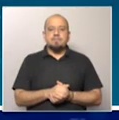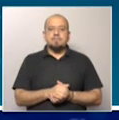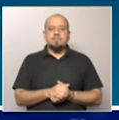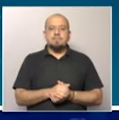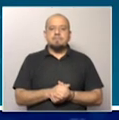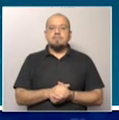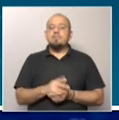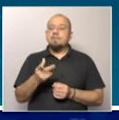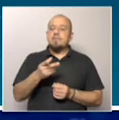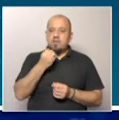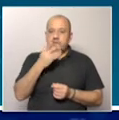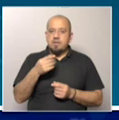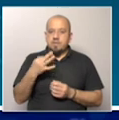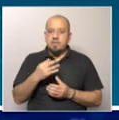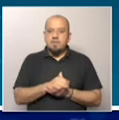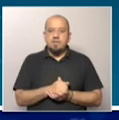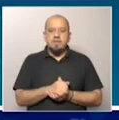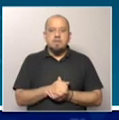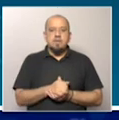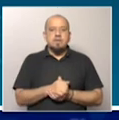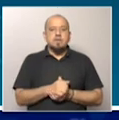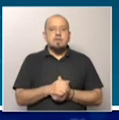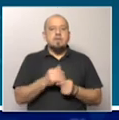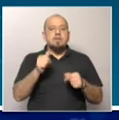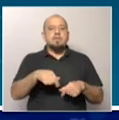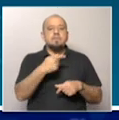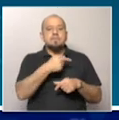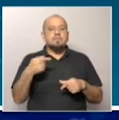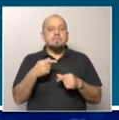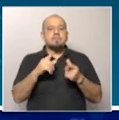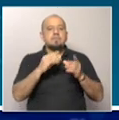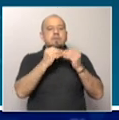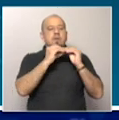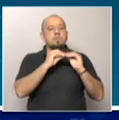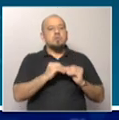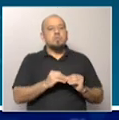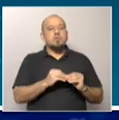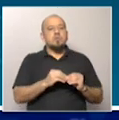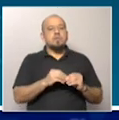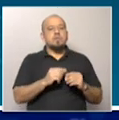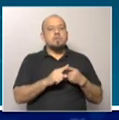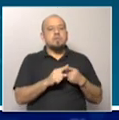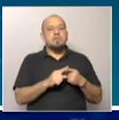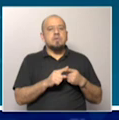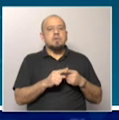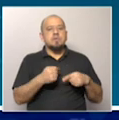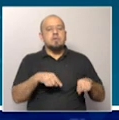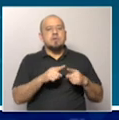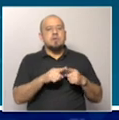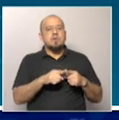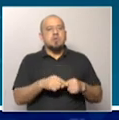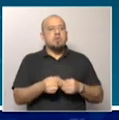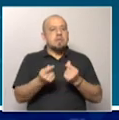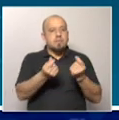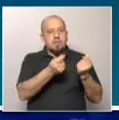El tema de esta semana es el presupuesto y más allá de lo que tiene que ver con la plata y los